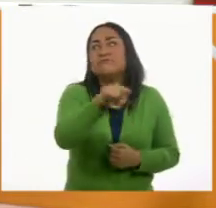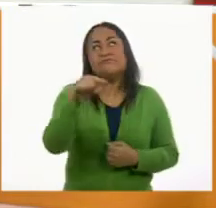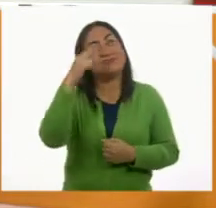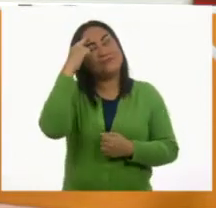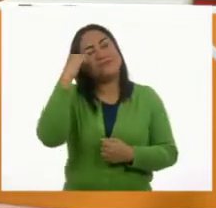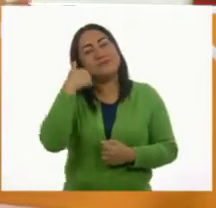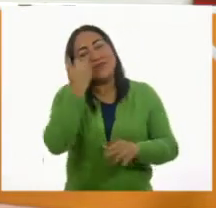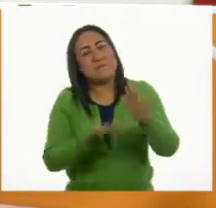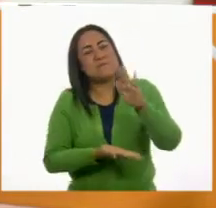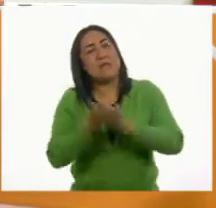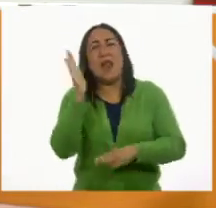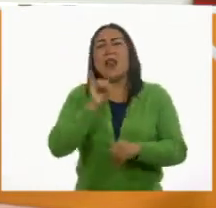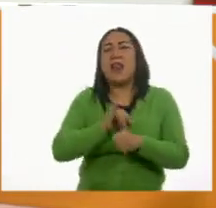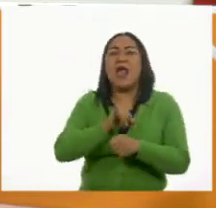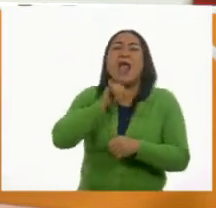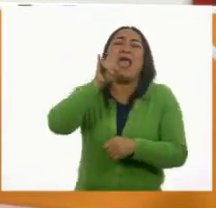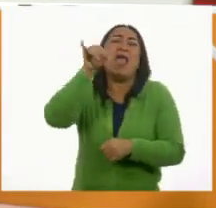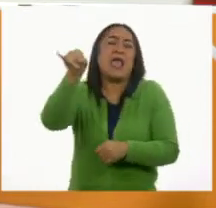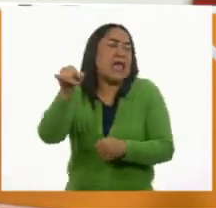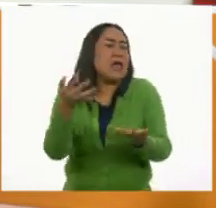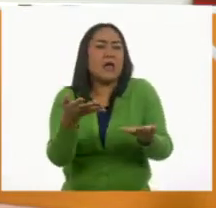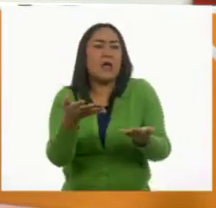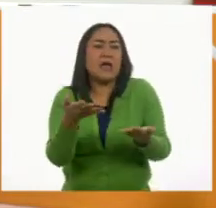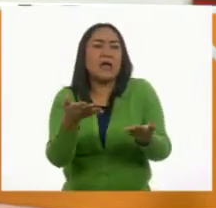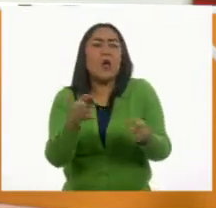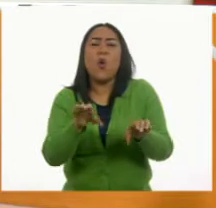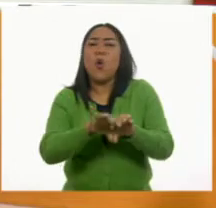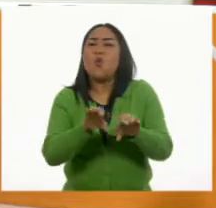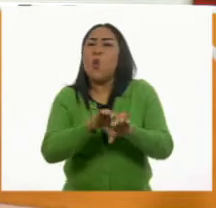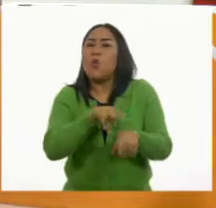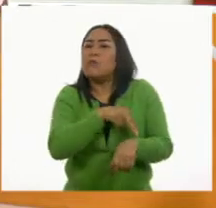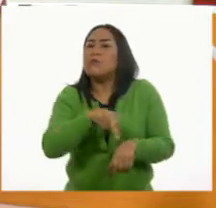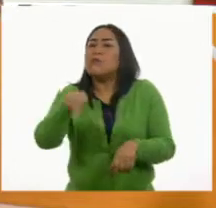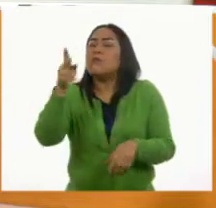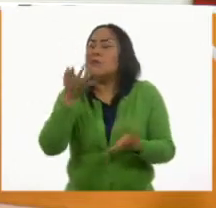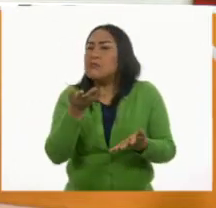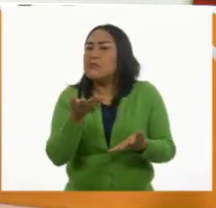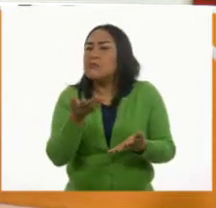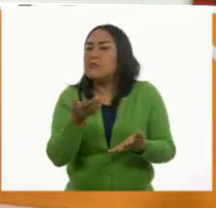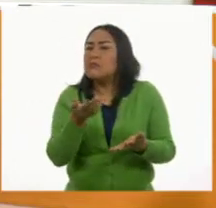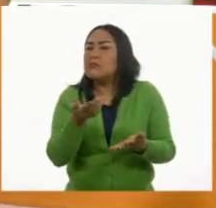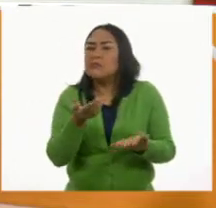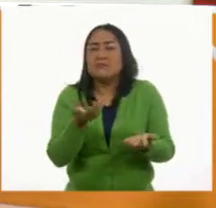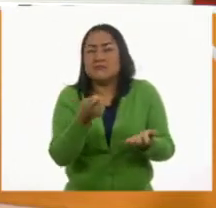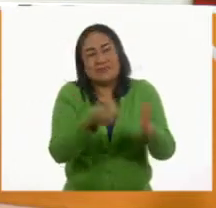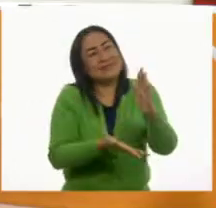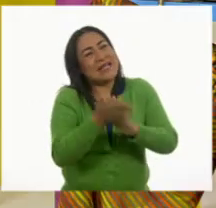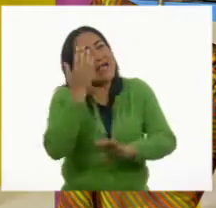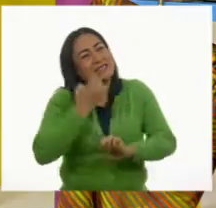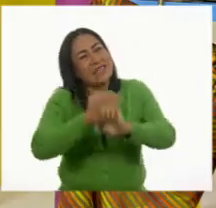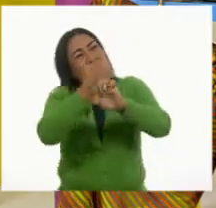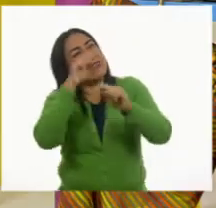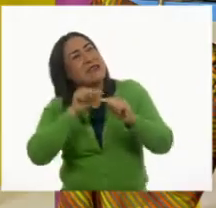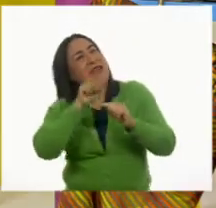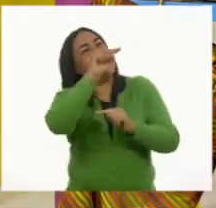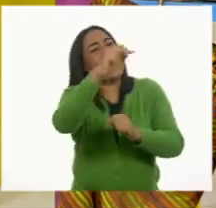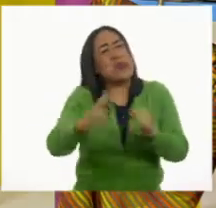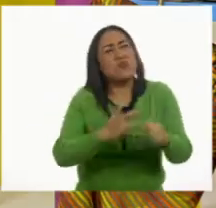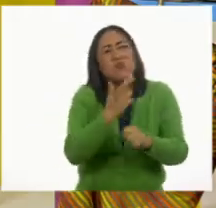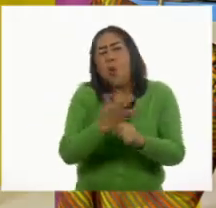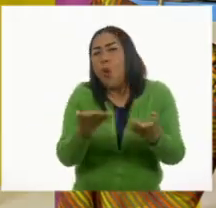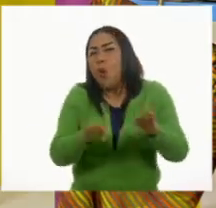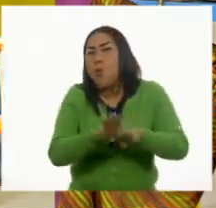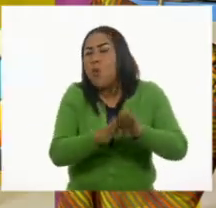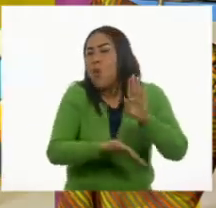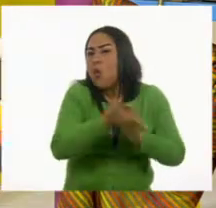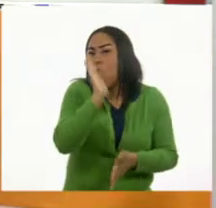ir a un lugar lejano, ¿en qué se transportan? ¿Tú en qué te transportas cuando quieres ir a otro estado de la República? Puede ser en